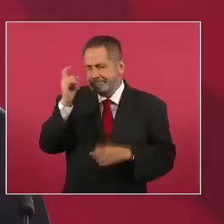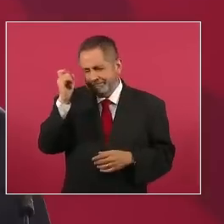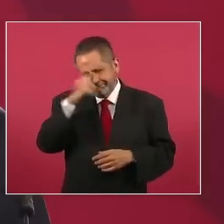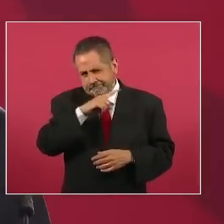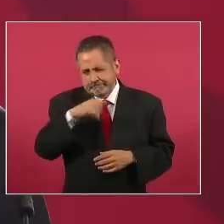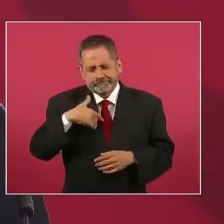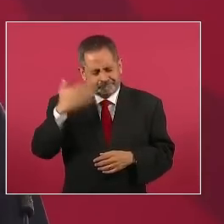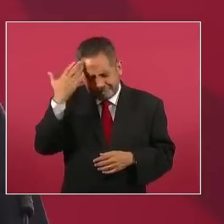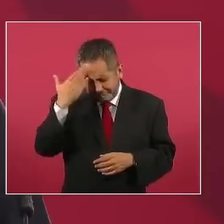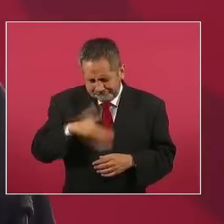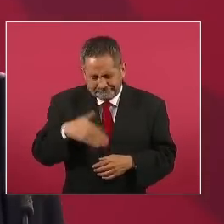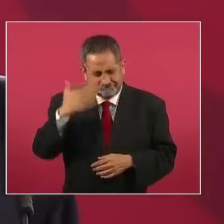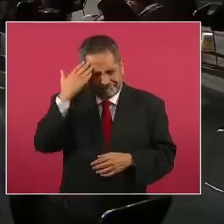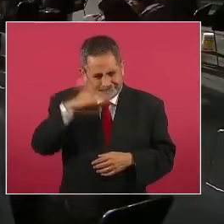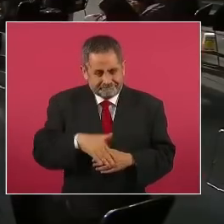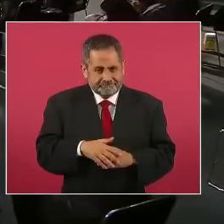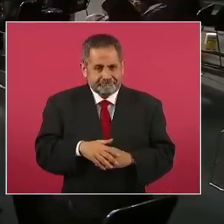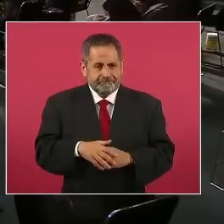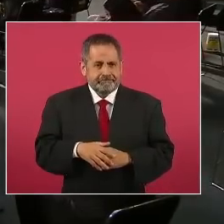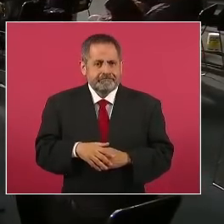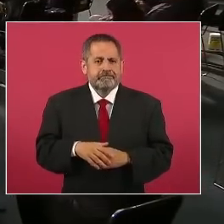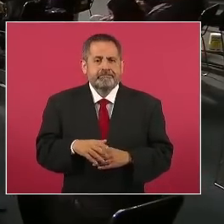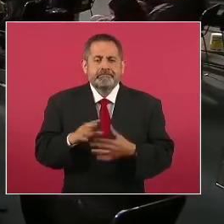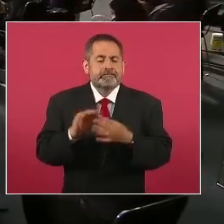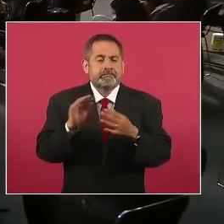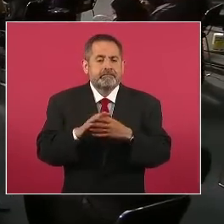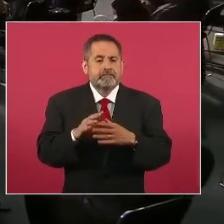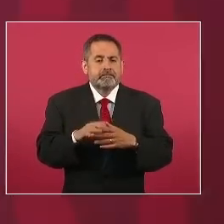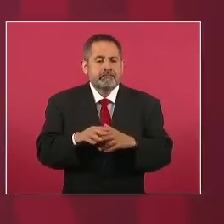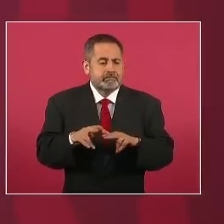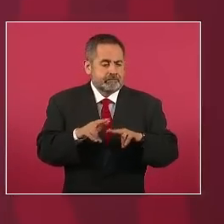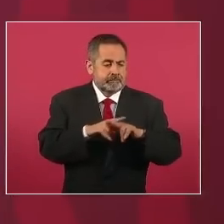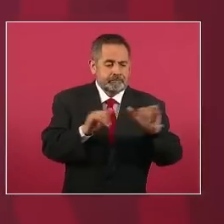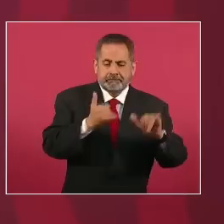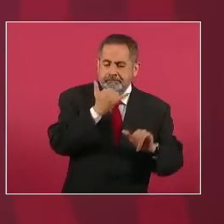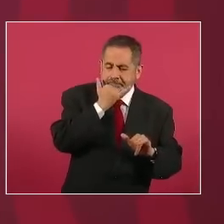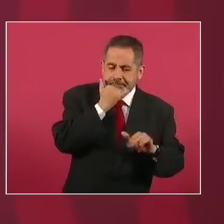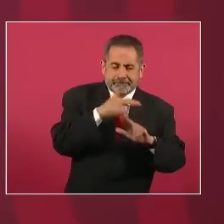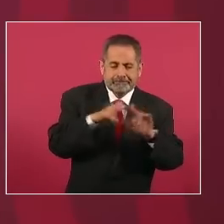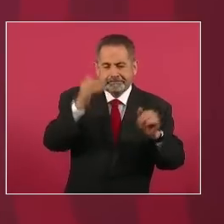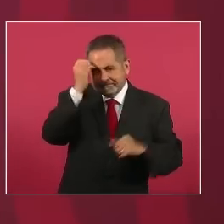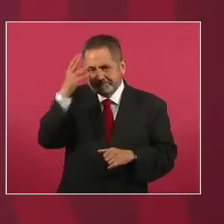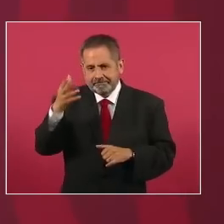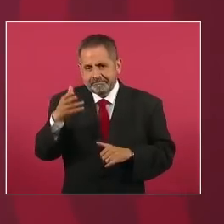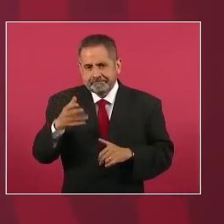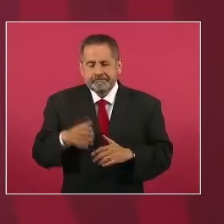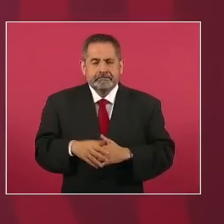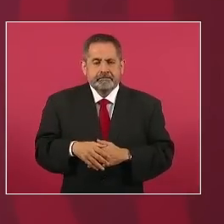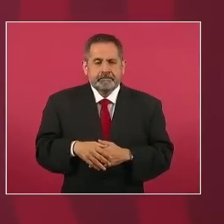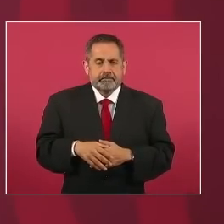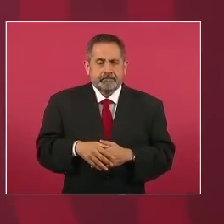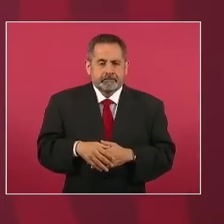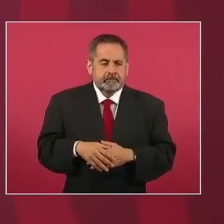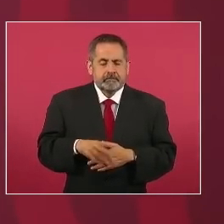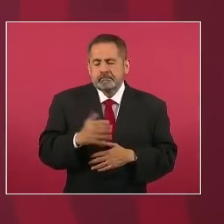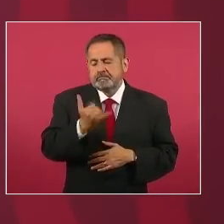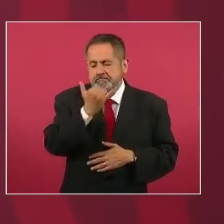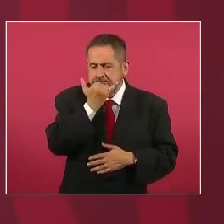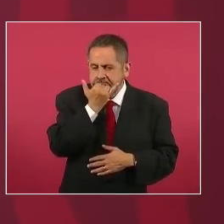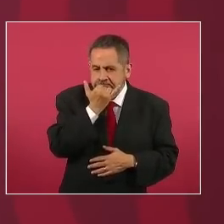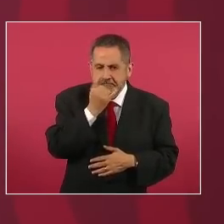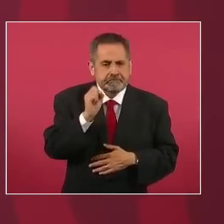no ha habido presidente en los tiempos modernos de México más militarista que este güey